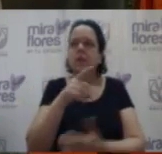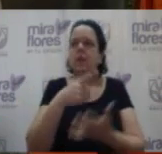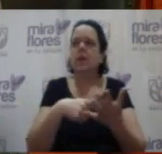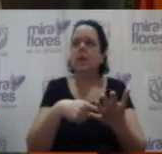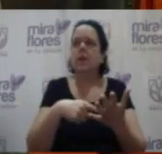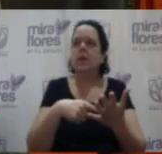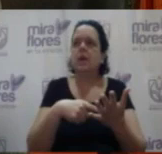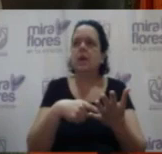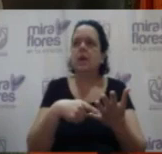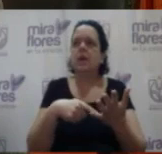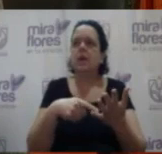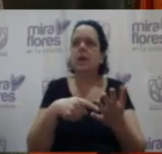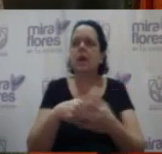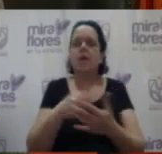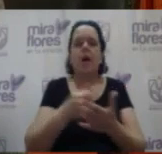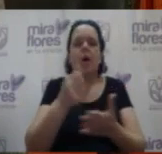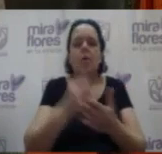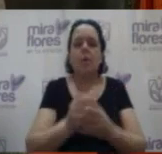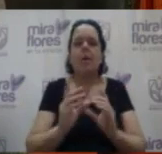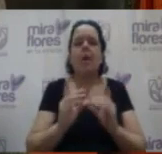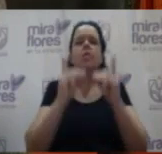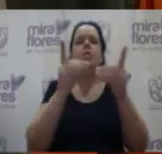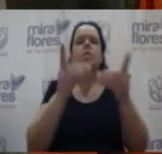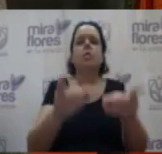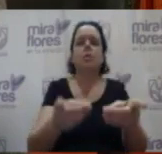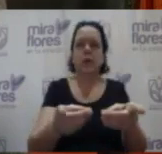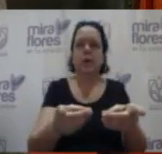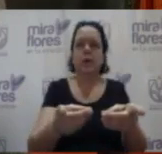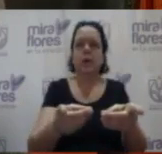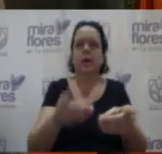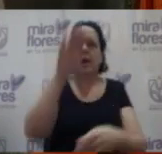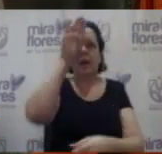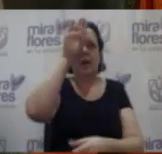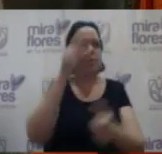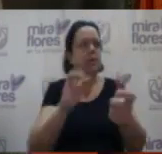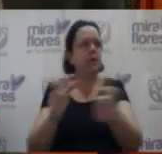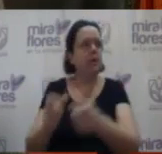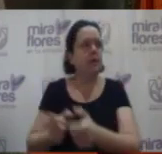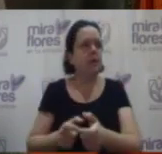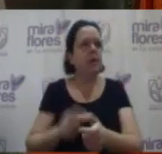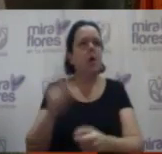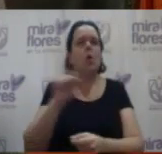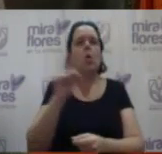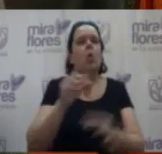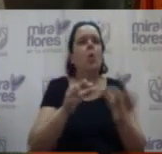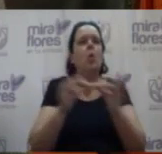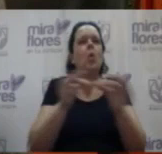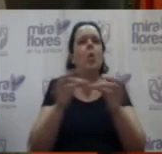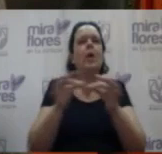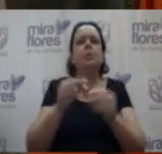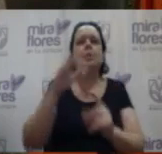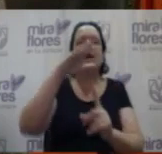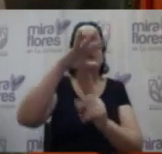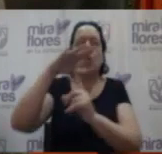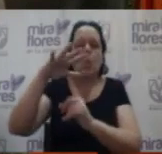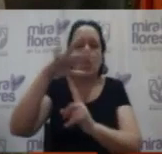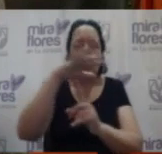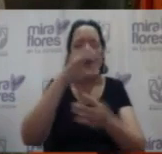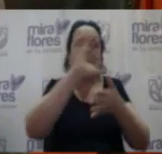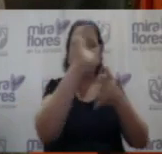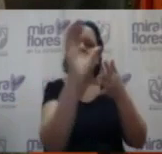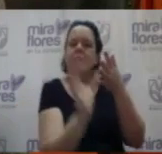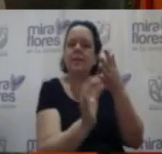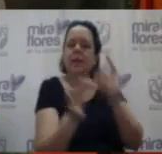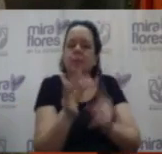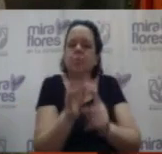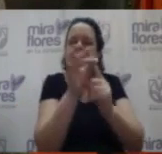para donar a la compañía de bomberos que son de tal característica, de tal marca, de